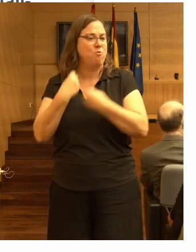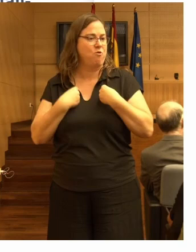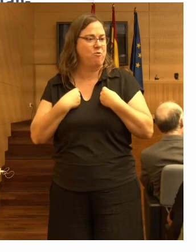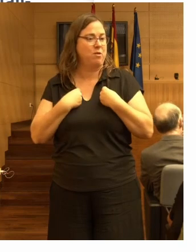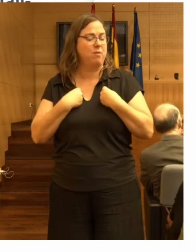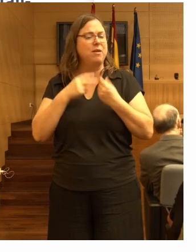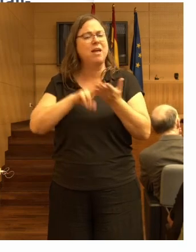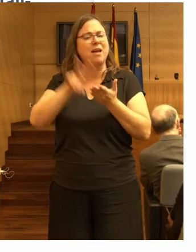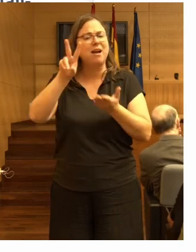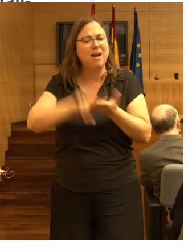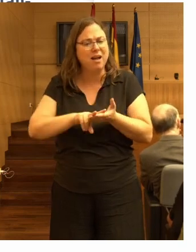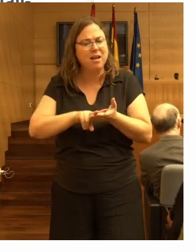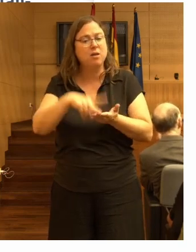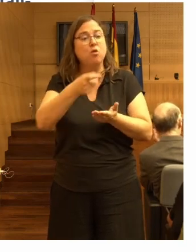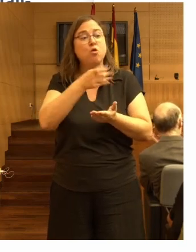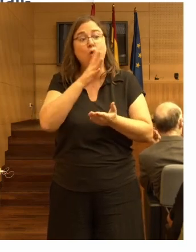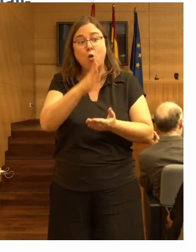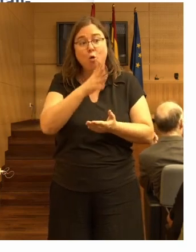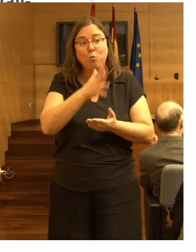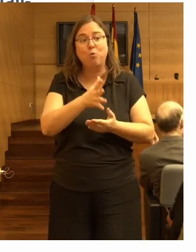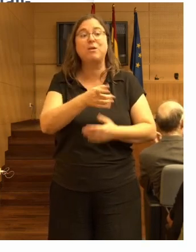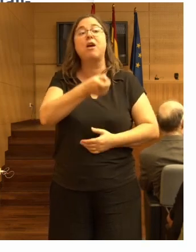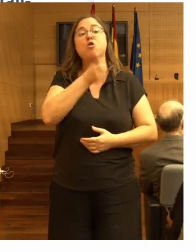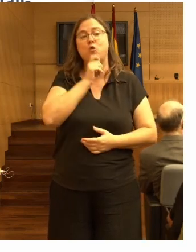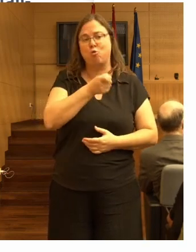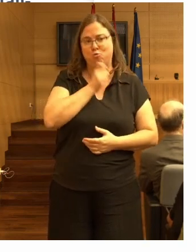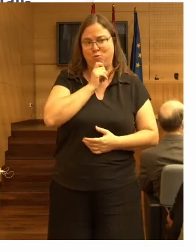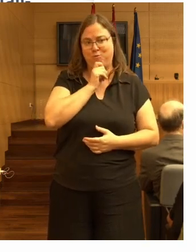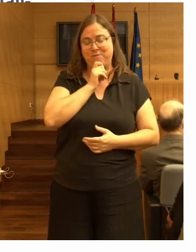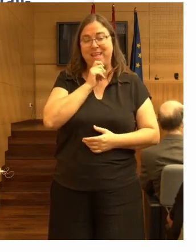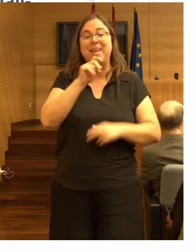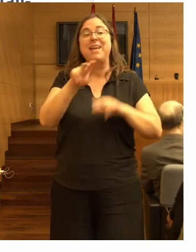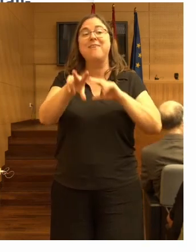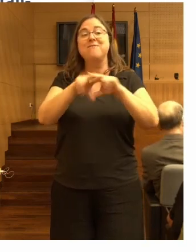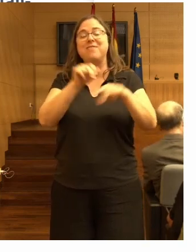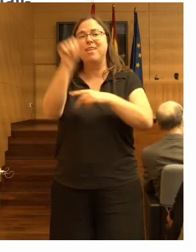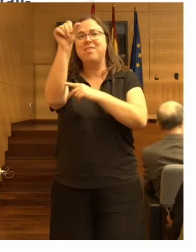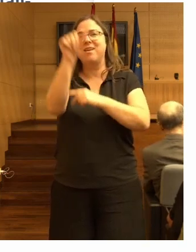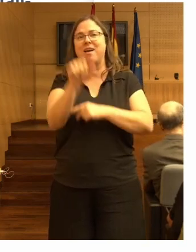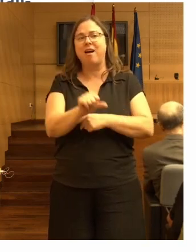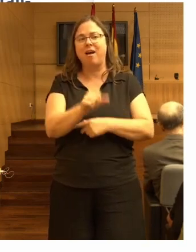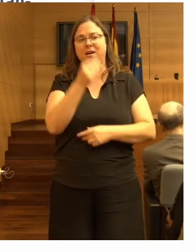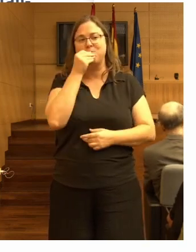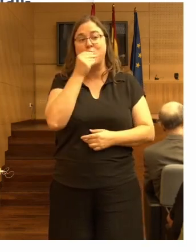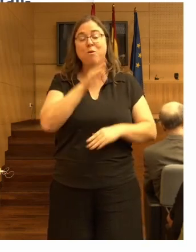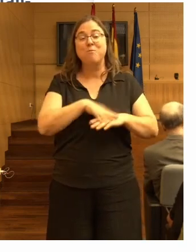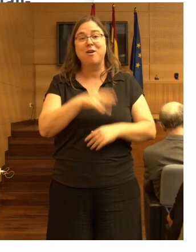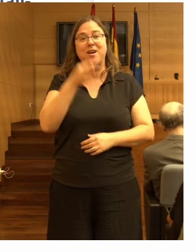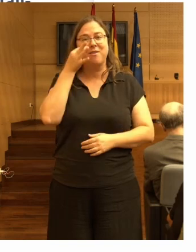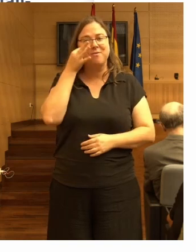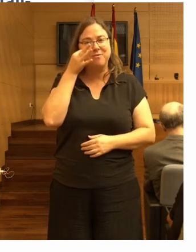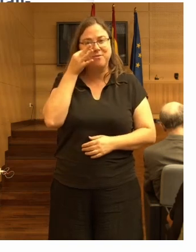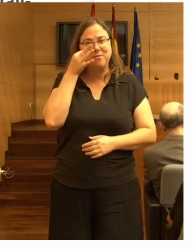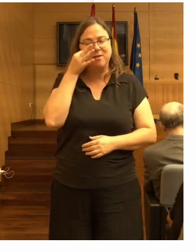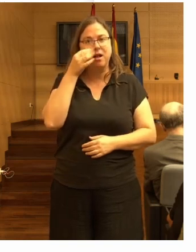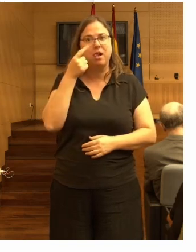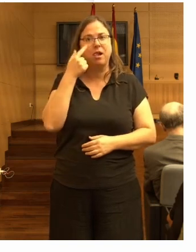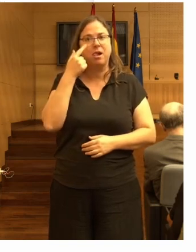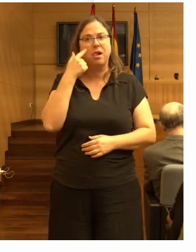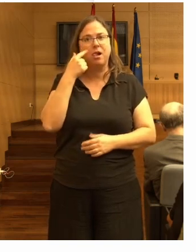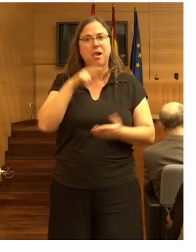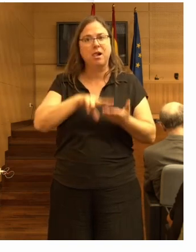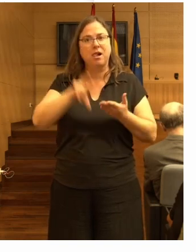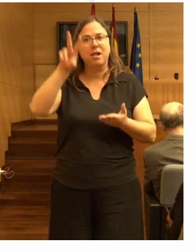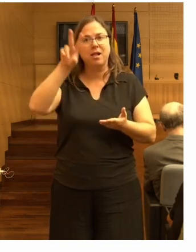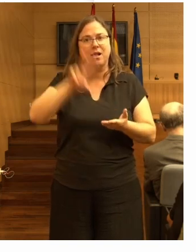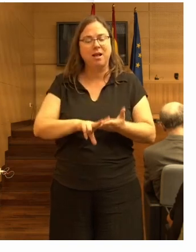caen y por qué se caen. Está muy bien ver estos vídeos porque ver lo que pasa es